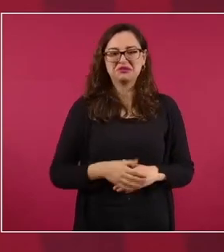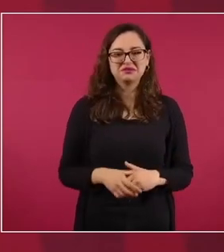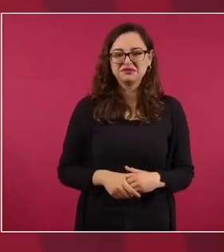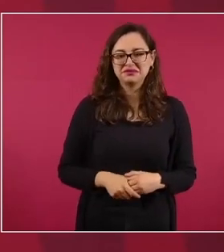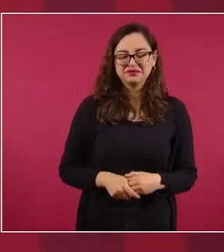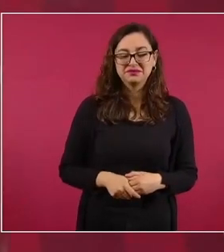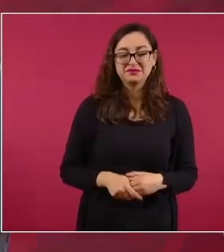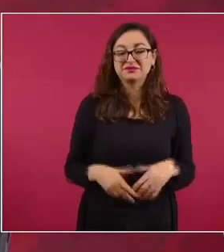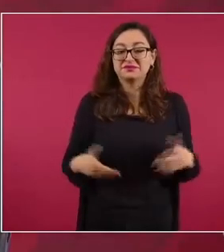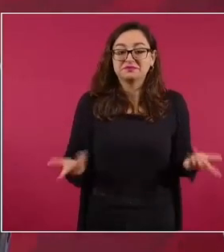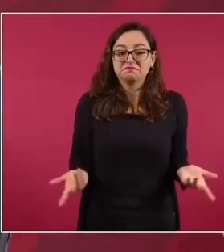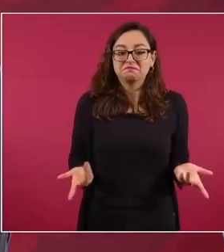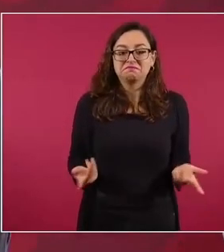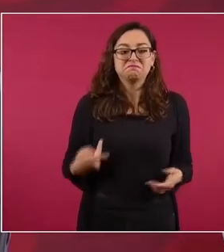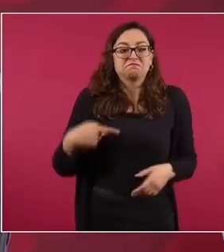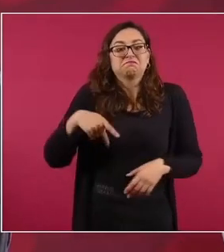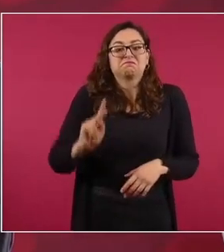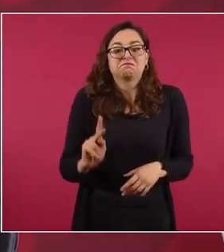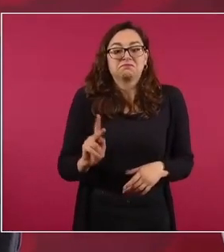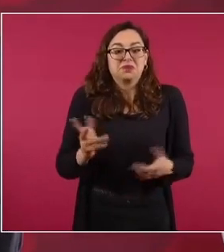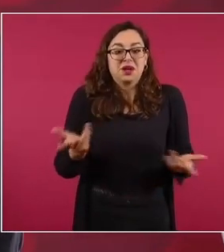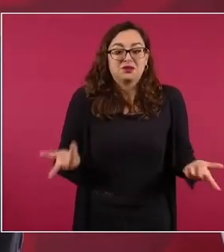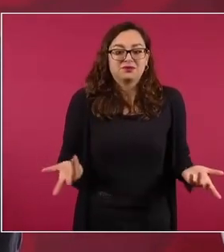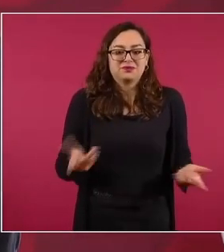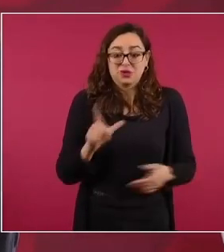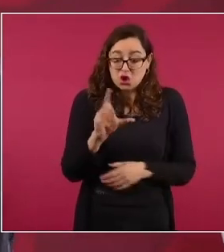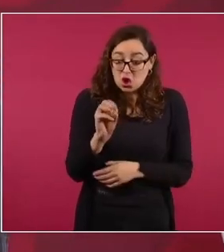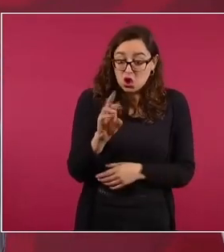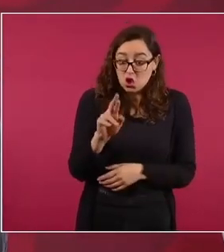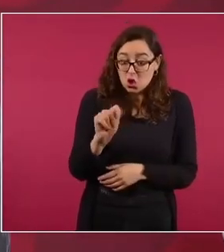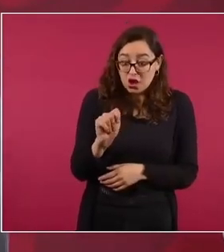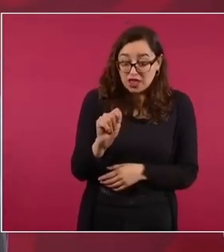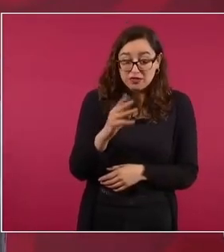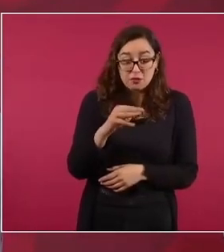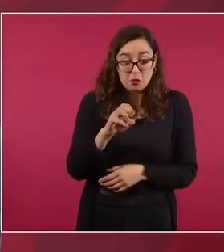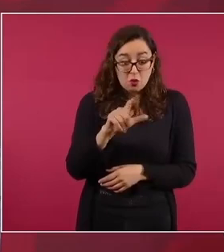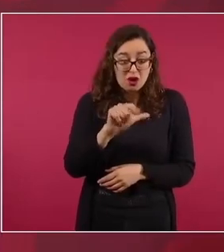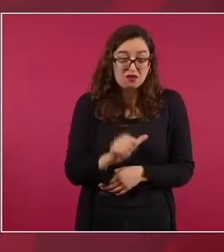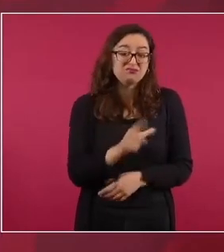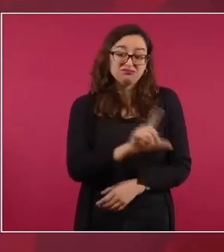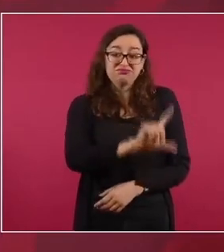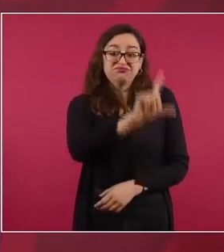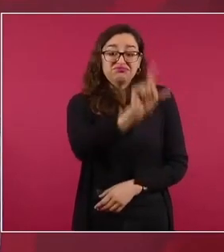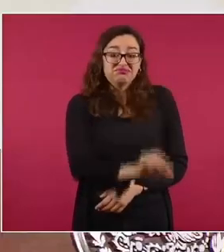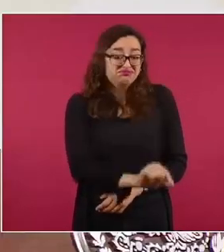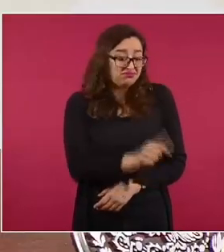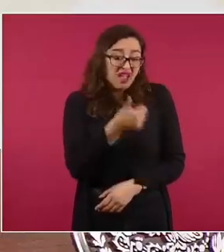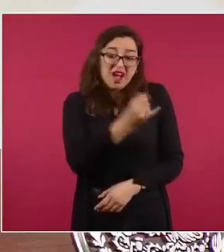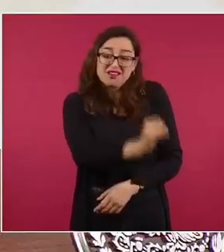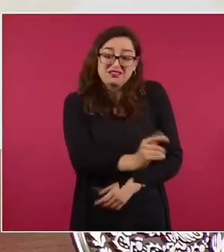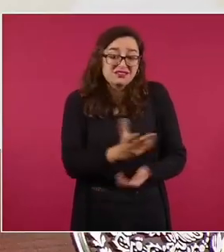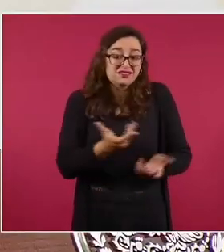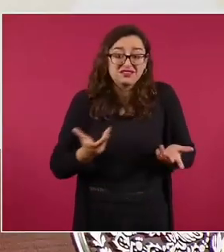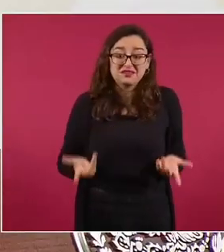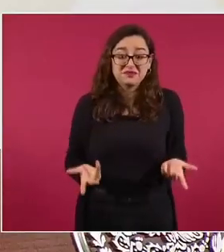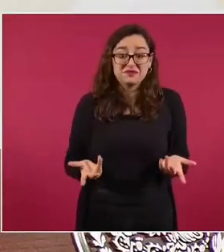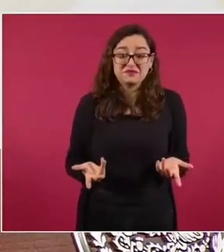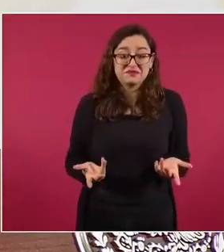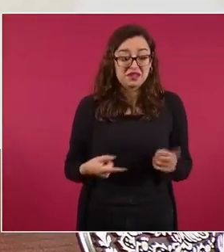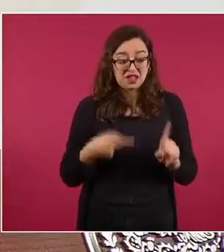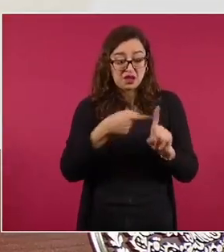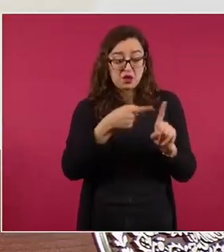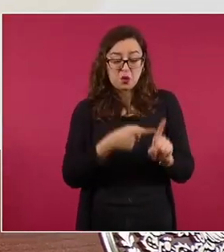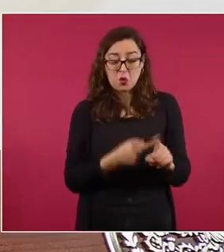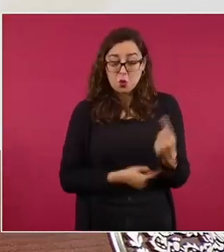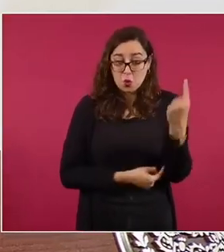Pero, ¿qué se puede esperar del Loret de Mola? Pero no sólo del Loret de Mola, porque Loret es apenas